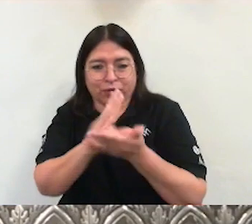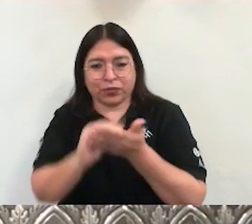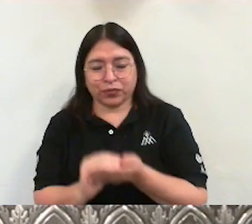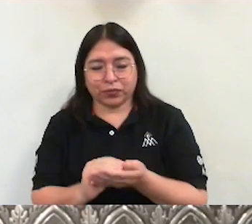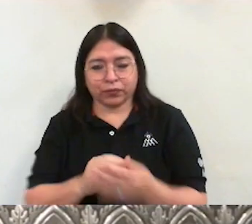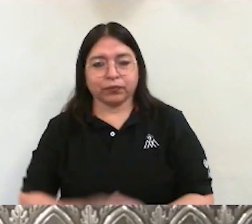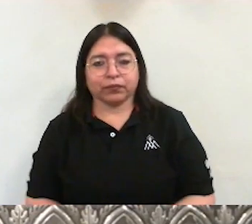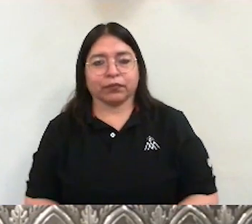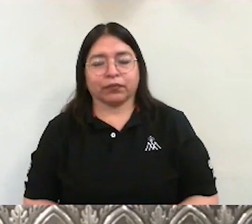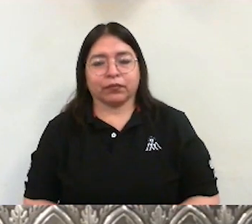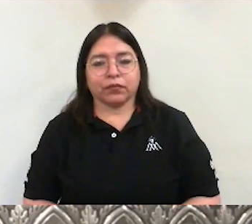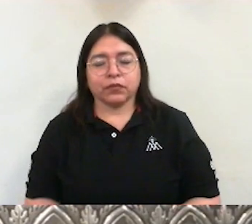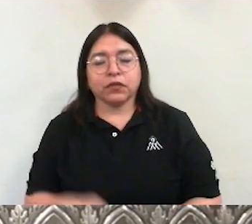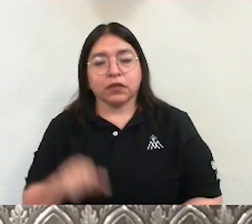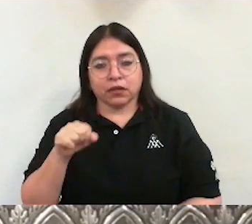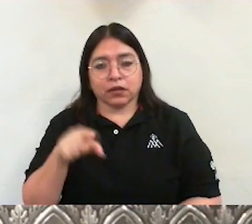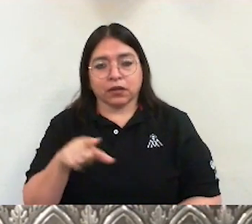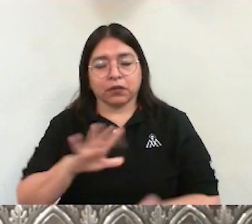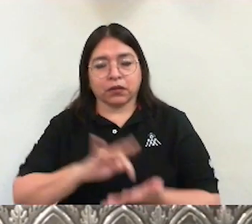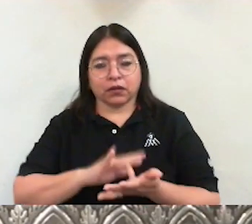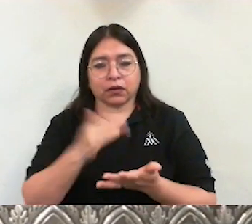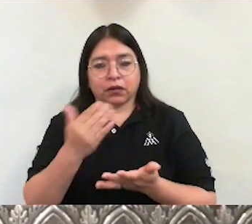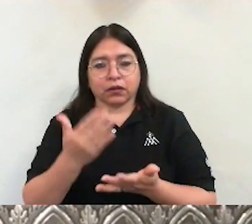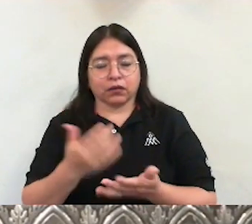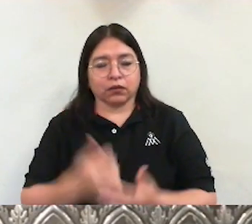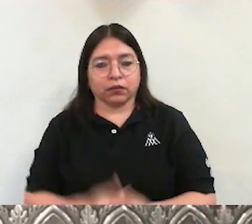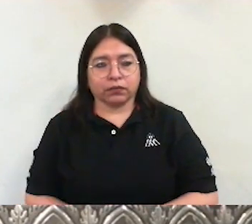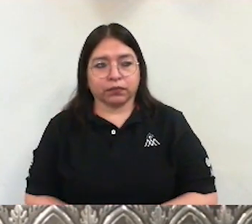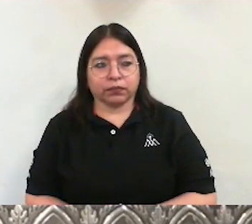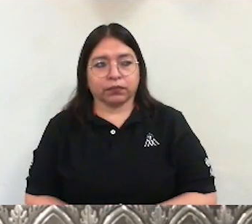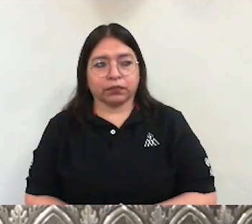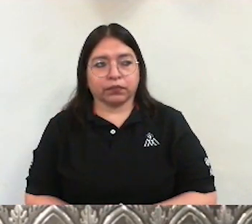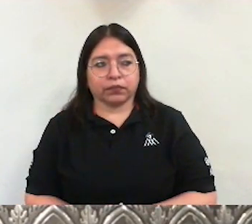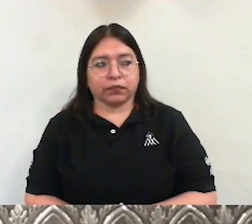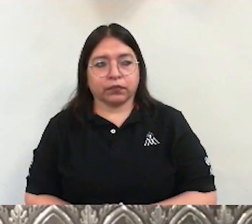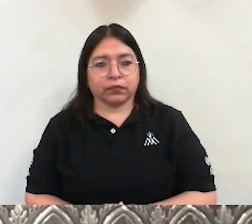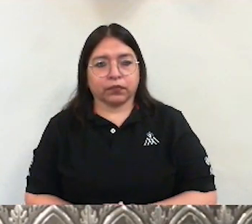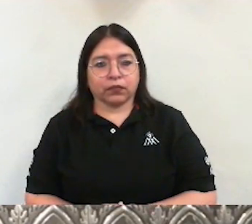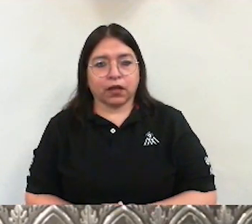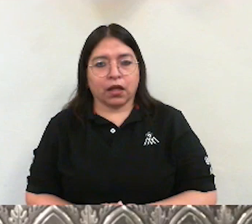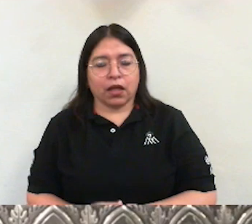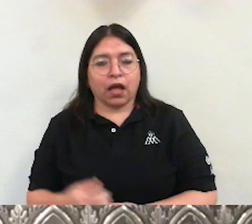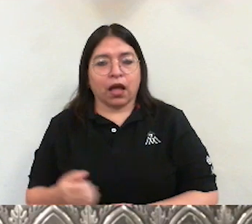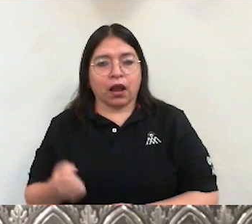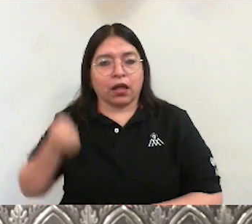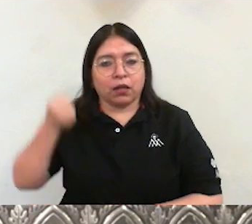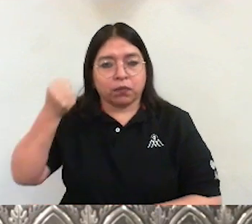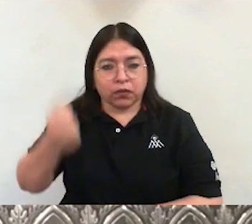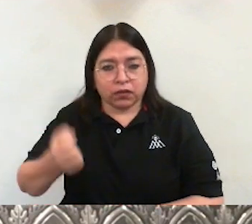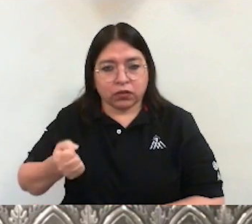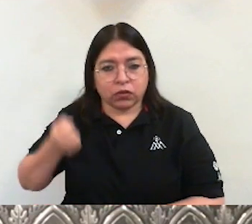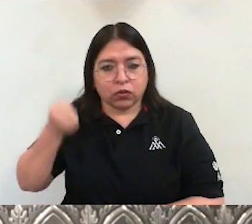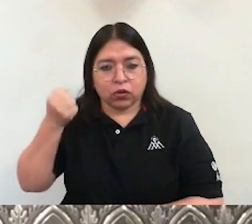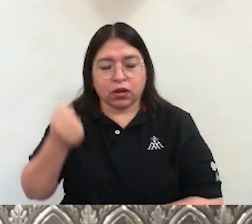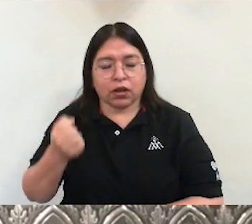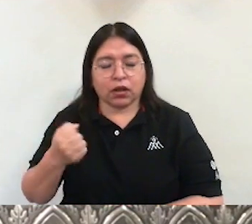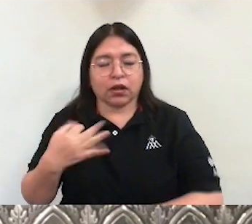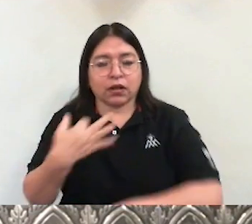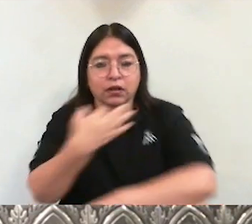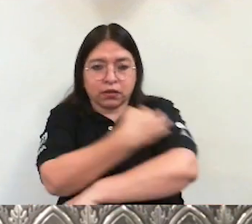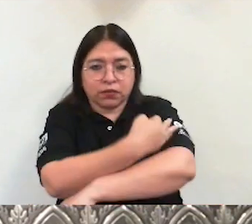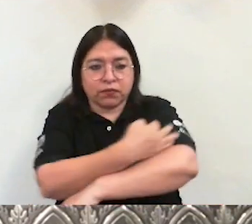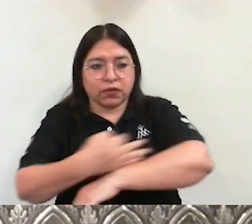Agradezco la presencia de quienes integran la pastoral familiar en nuestra